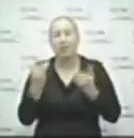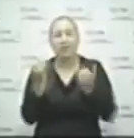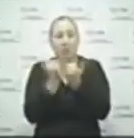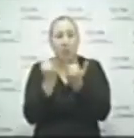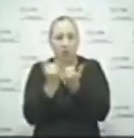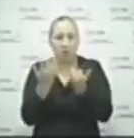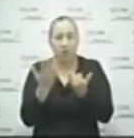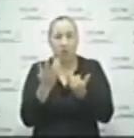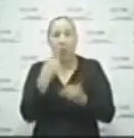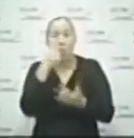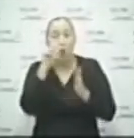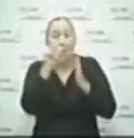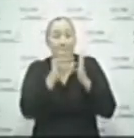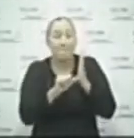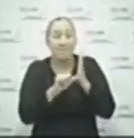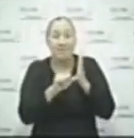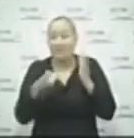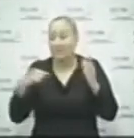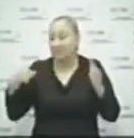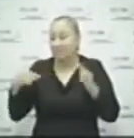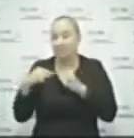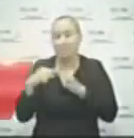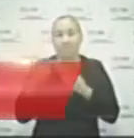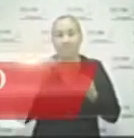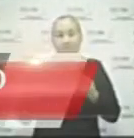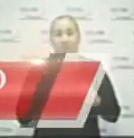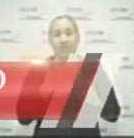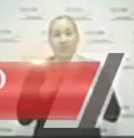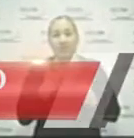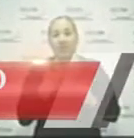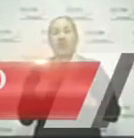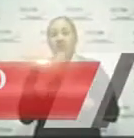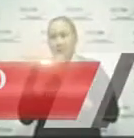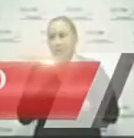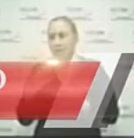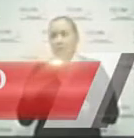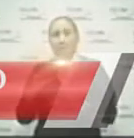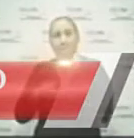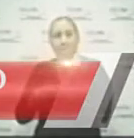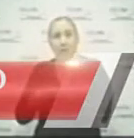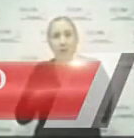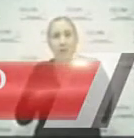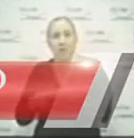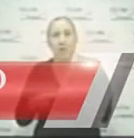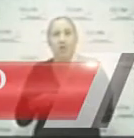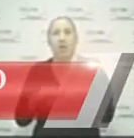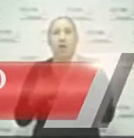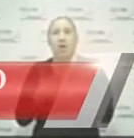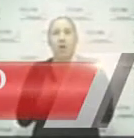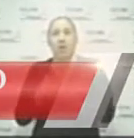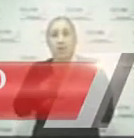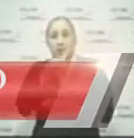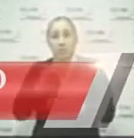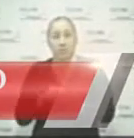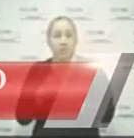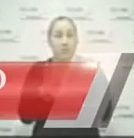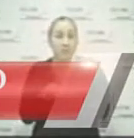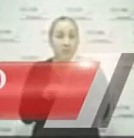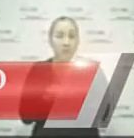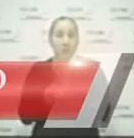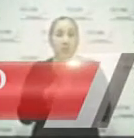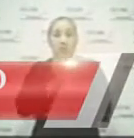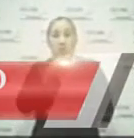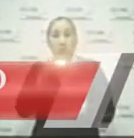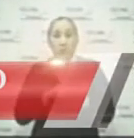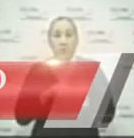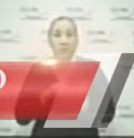lapso de poco más de un mes, el Estado pasó de estar en zona de seguridad de color verde, a nivel moderado en amarillo, subir a riesgo alto